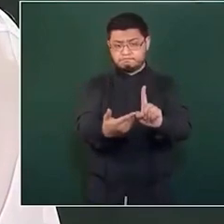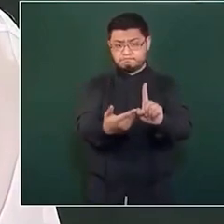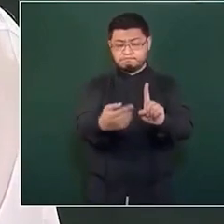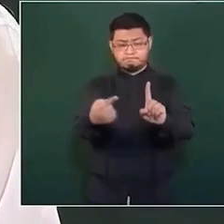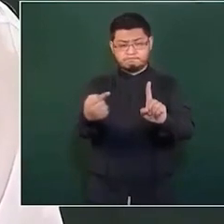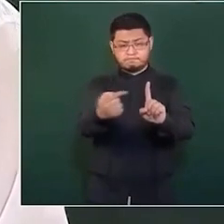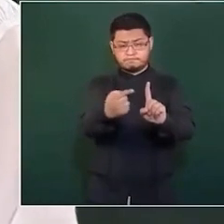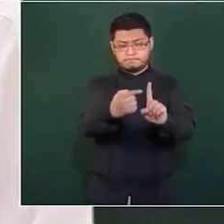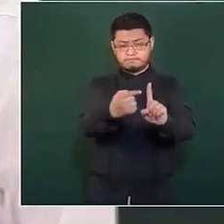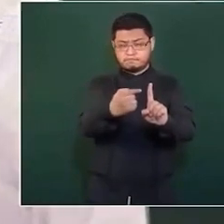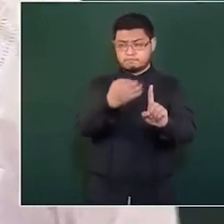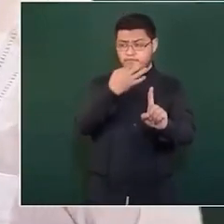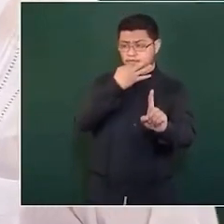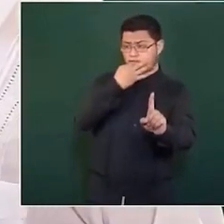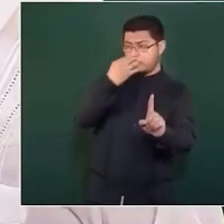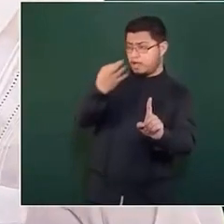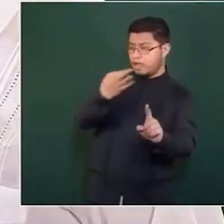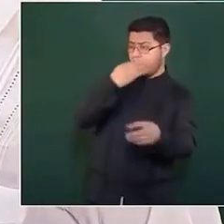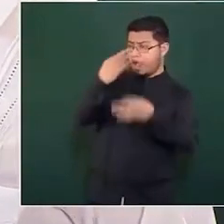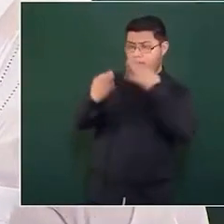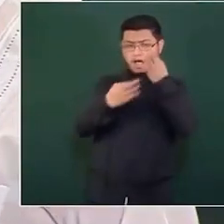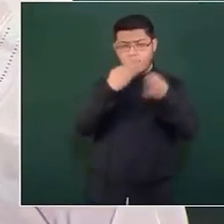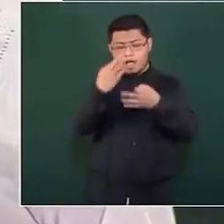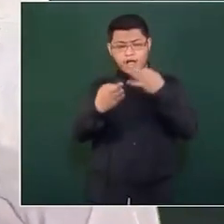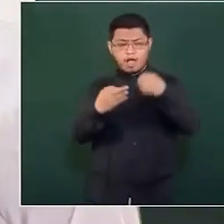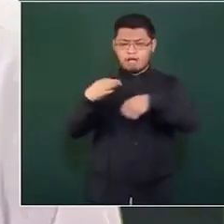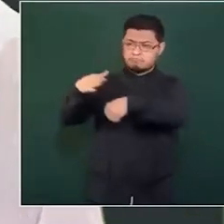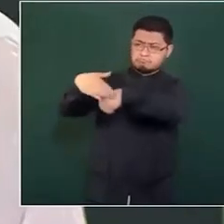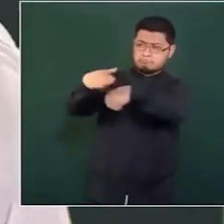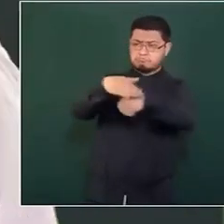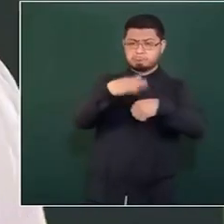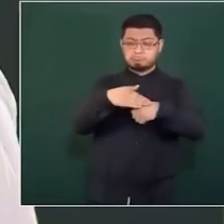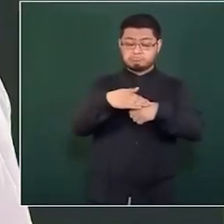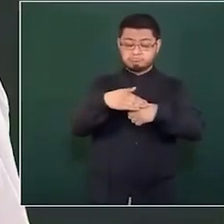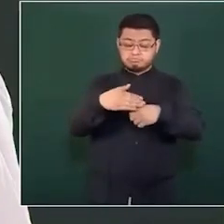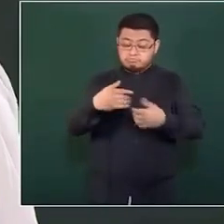a contar su versión,